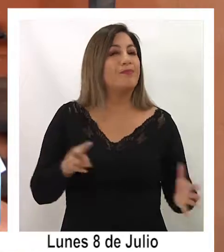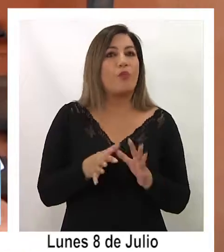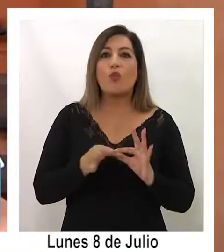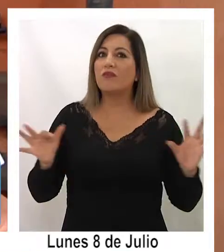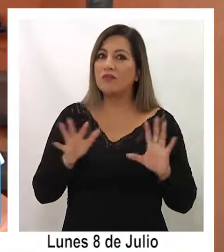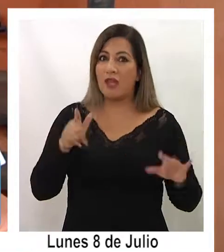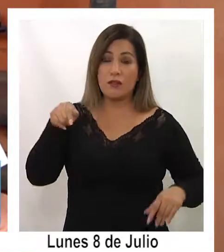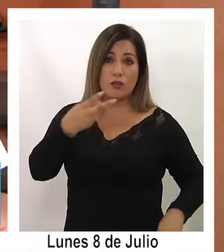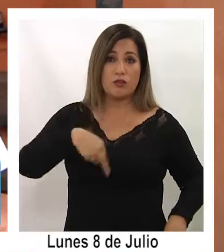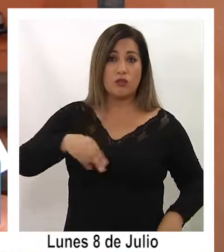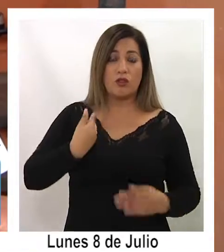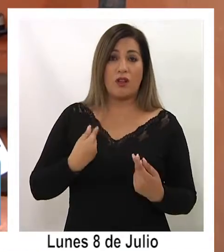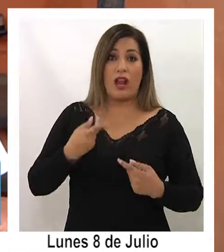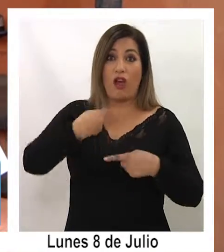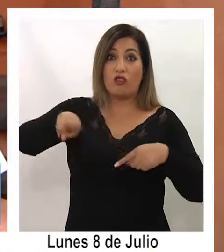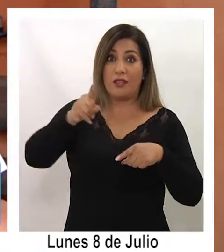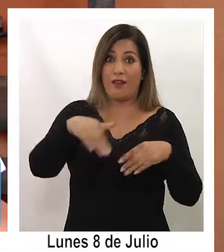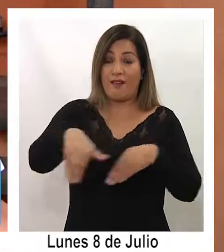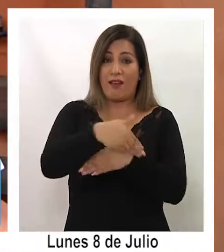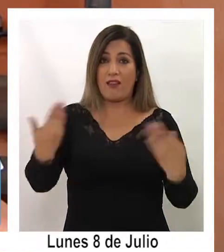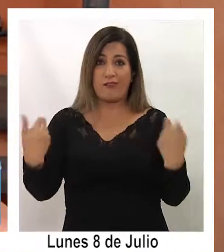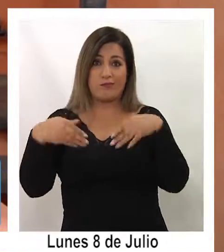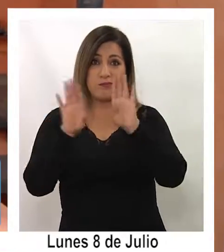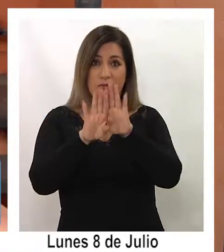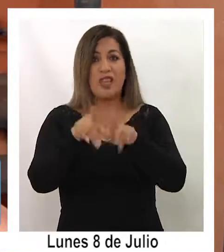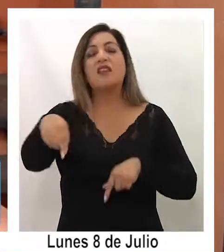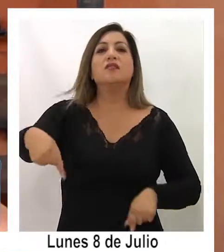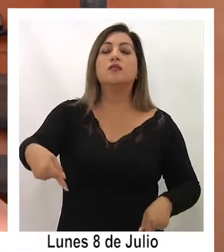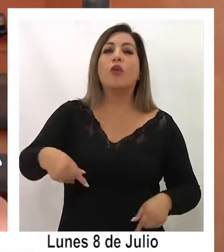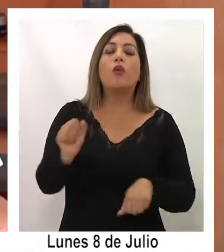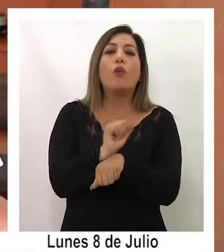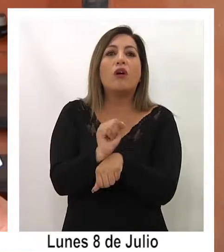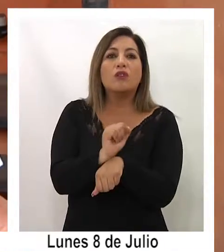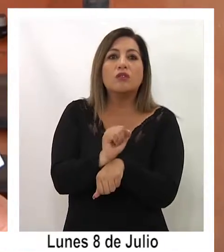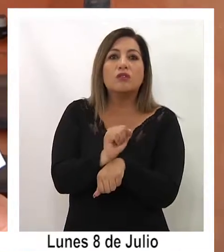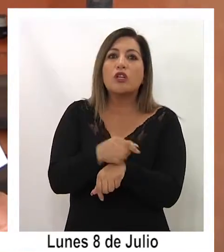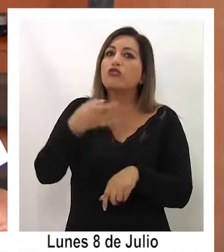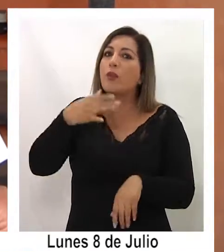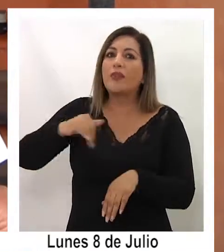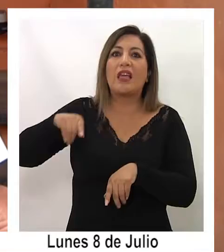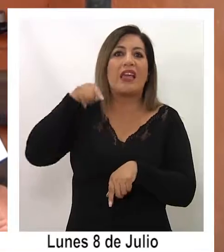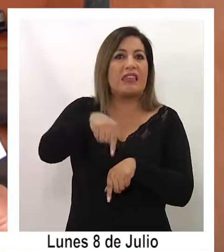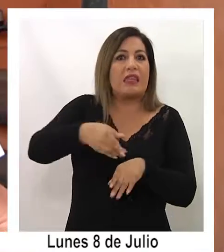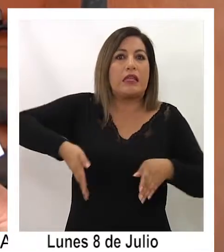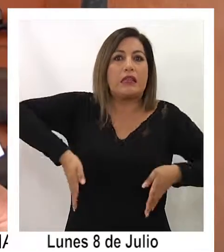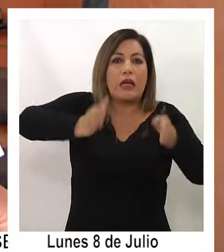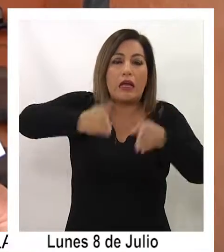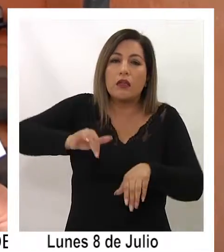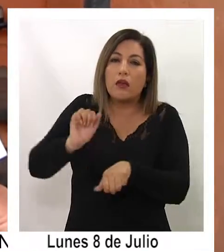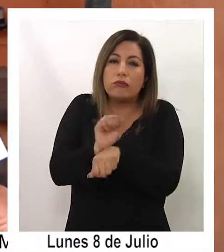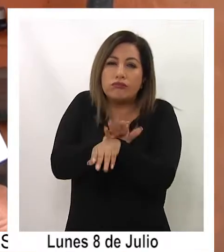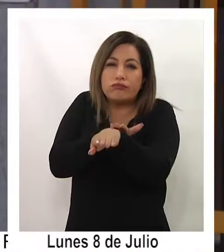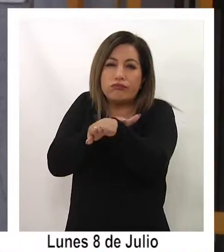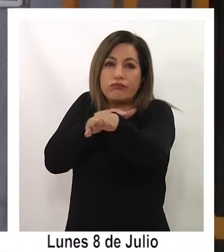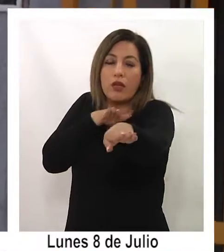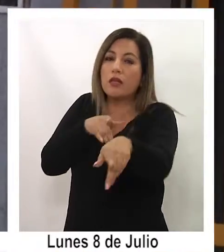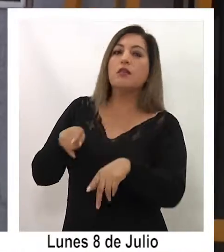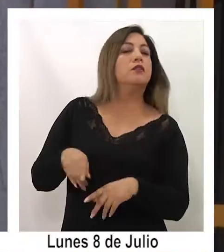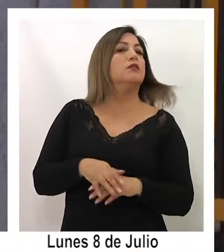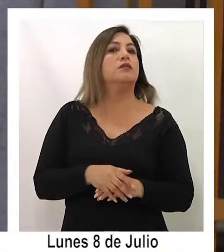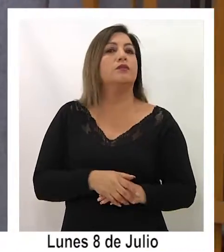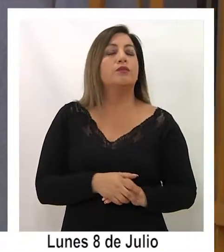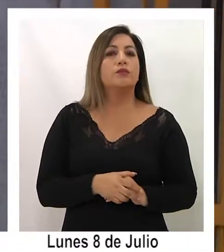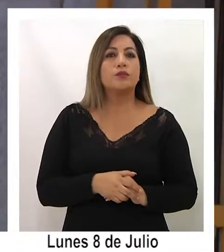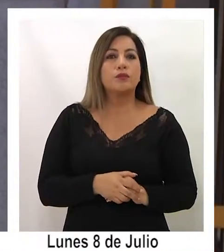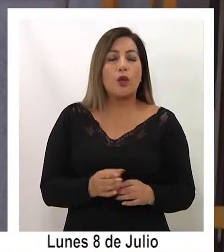tenemos es que, como cerraron la otra calle, entonces los vehículos trafican por este pasaje. Y son